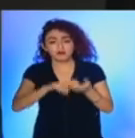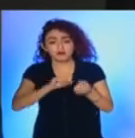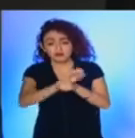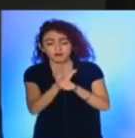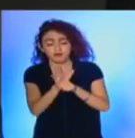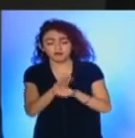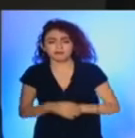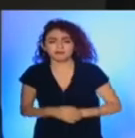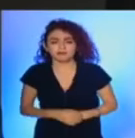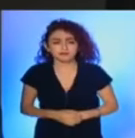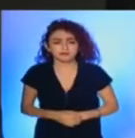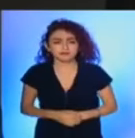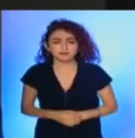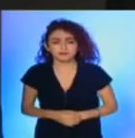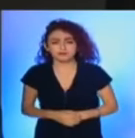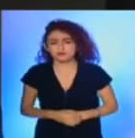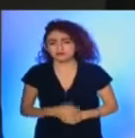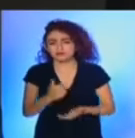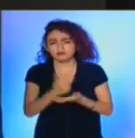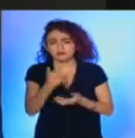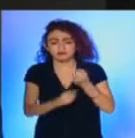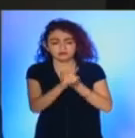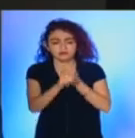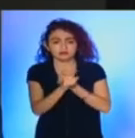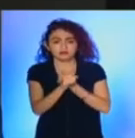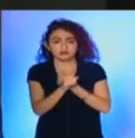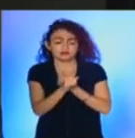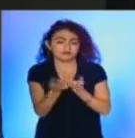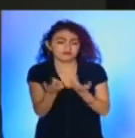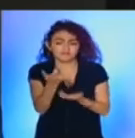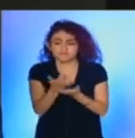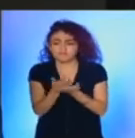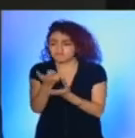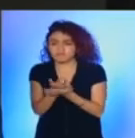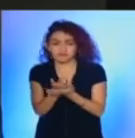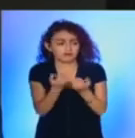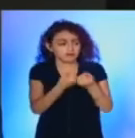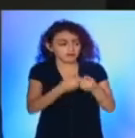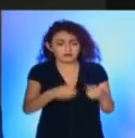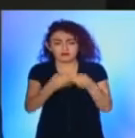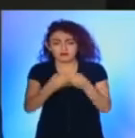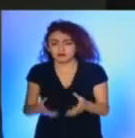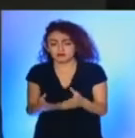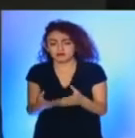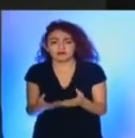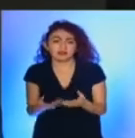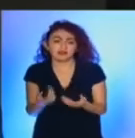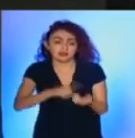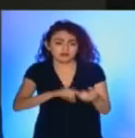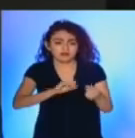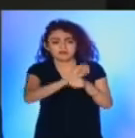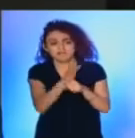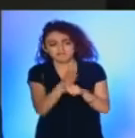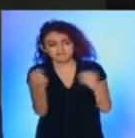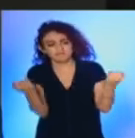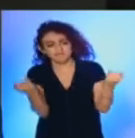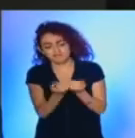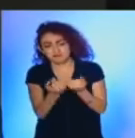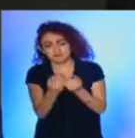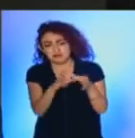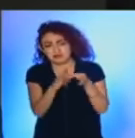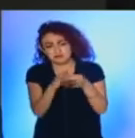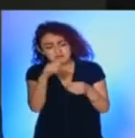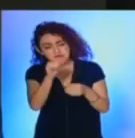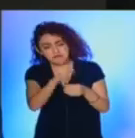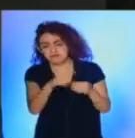la crisis económica que inmediatamente se desprende de la sanitaria, tiene una afectación en